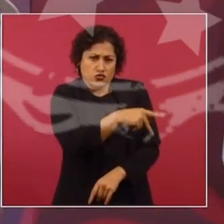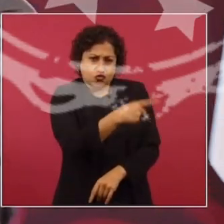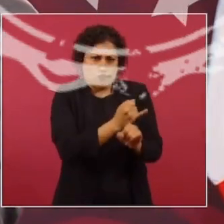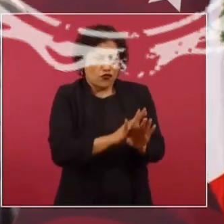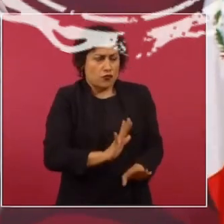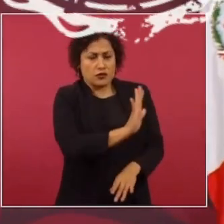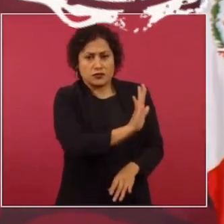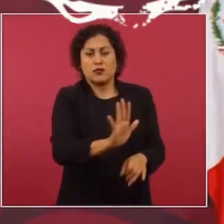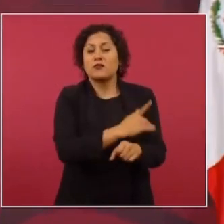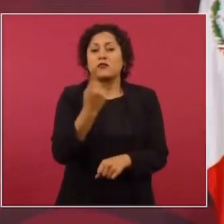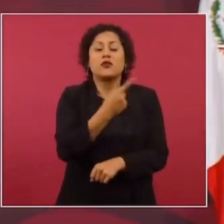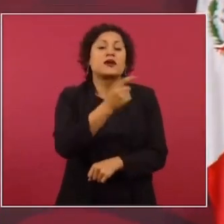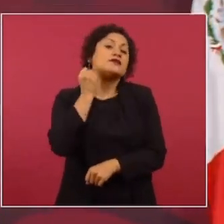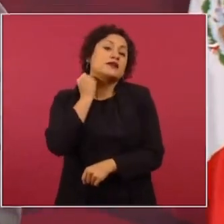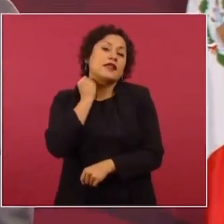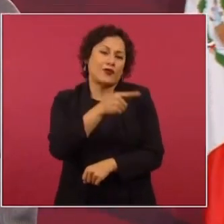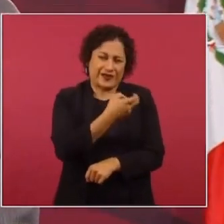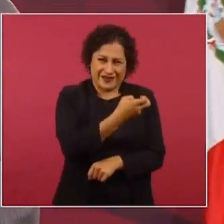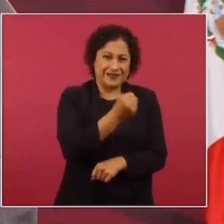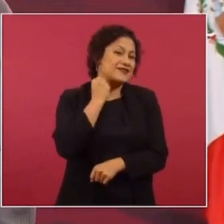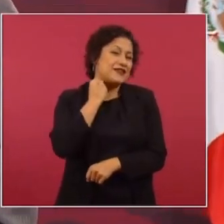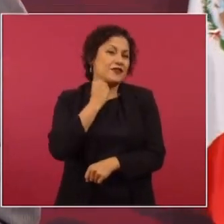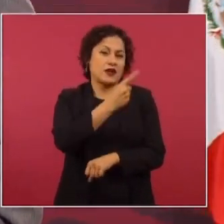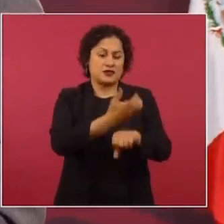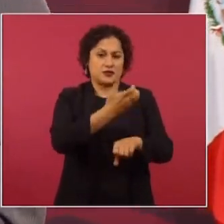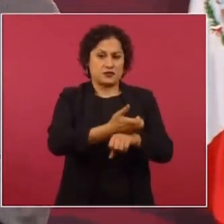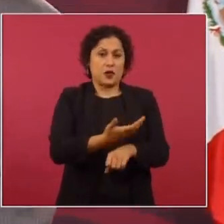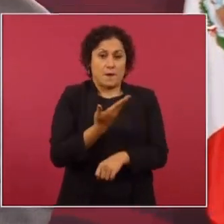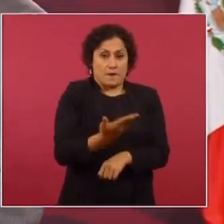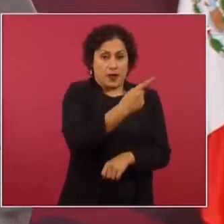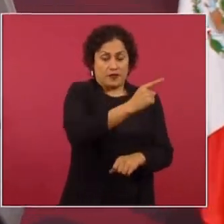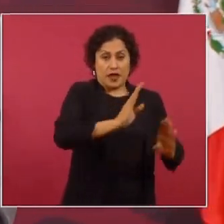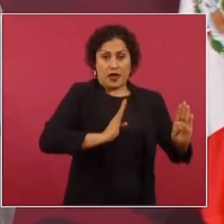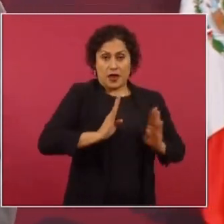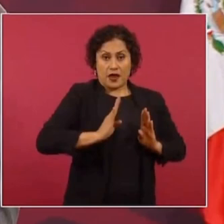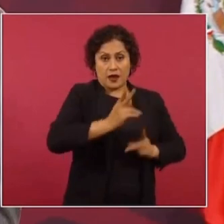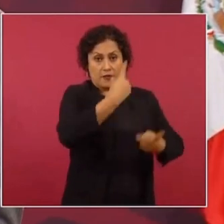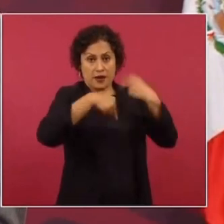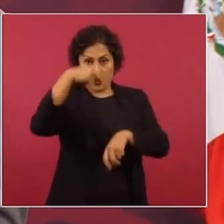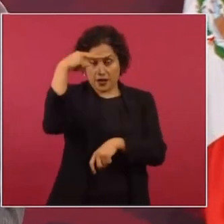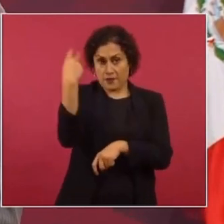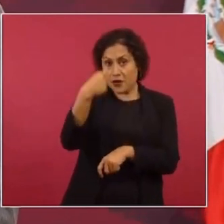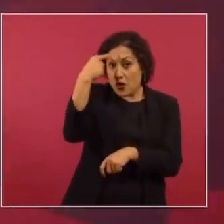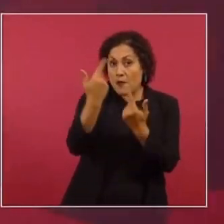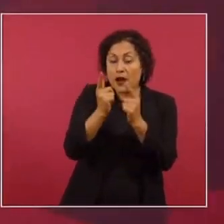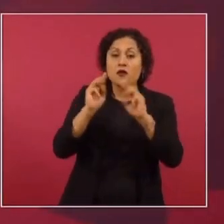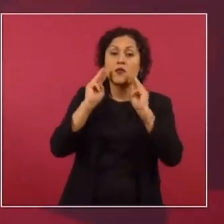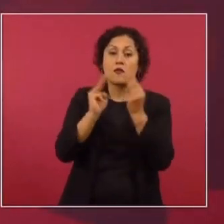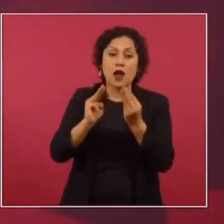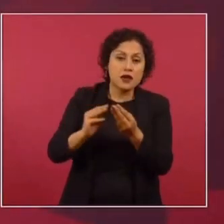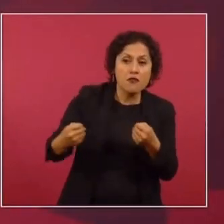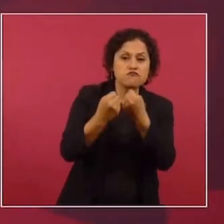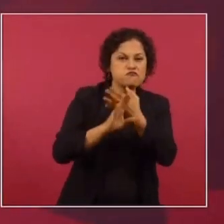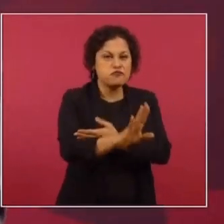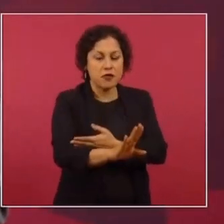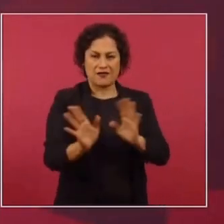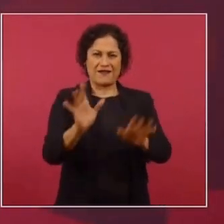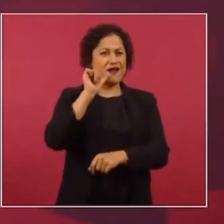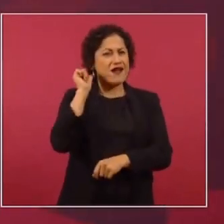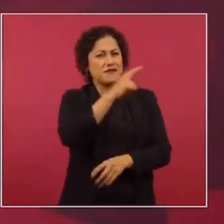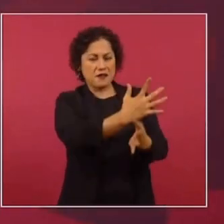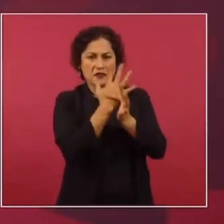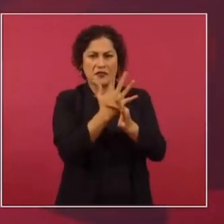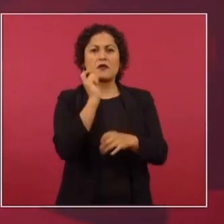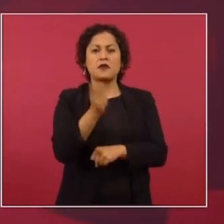El senador, este que está pidiendo que el ejército estadounidense intervenga en México para combatir a los narcotraficantes, ayer dijo que si los